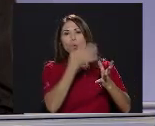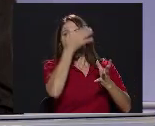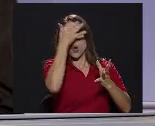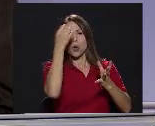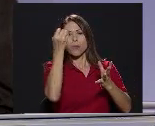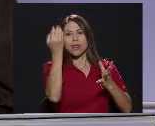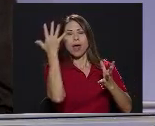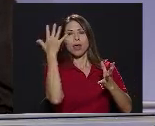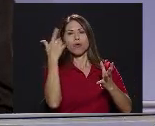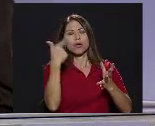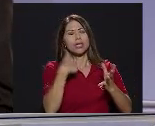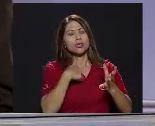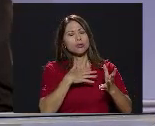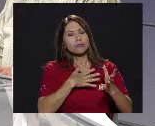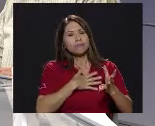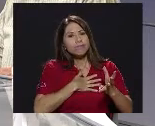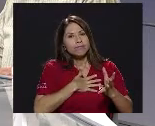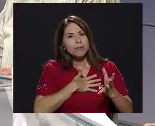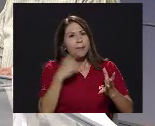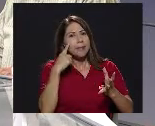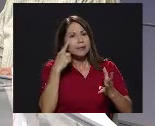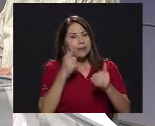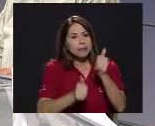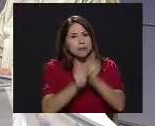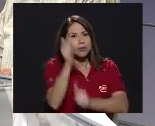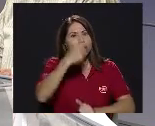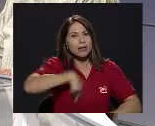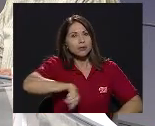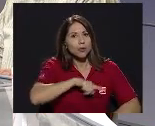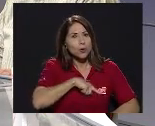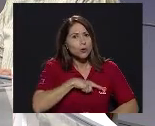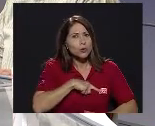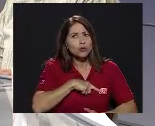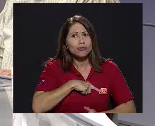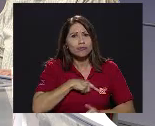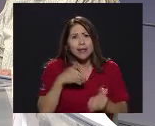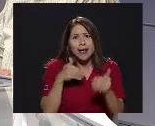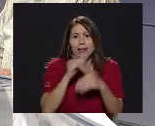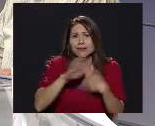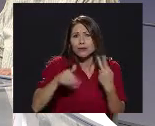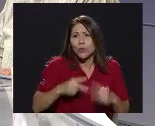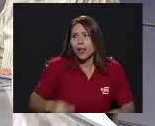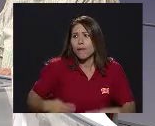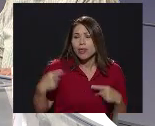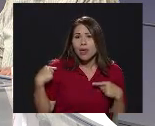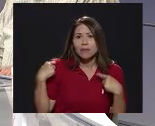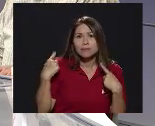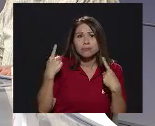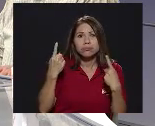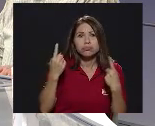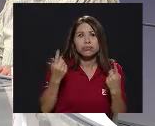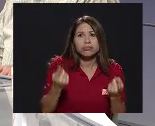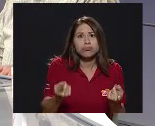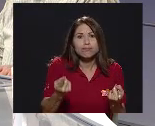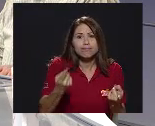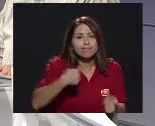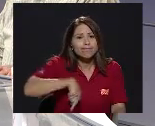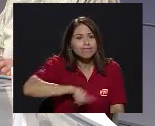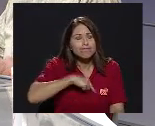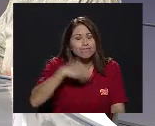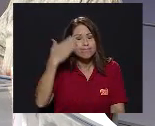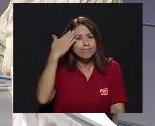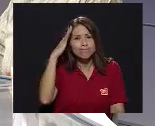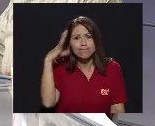conmueve Pensar Que la mayor parte De nosotros Pasamos Casi una vida entera Completamente Ignorando